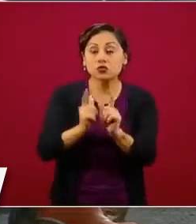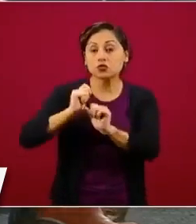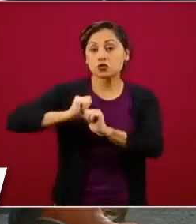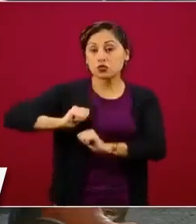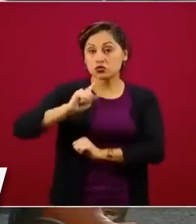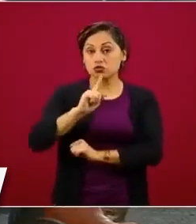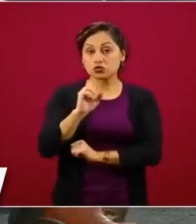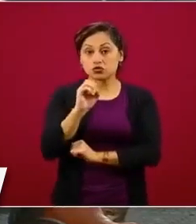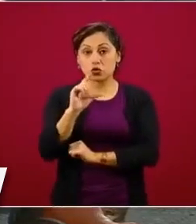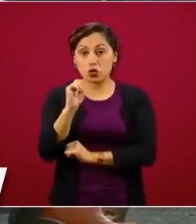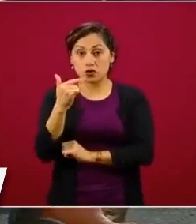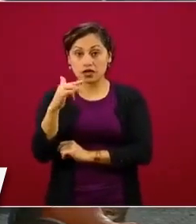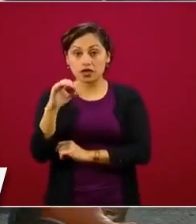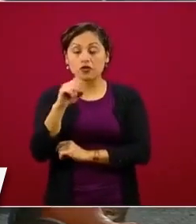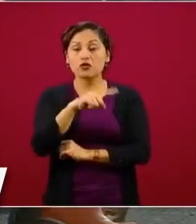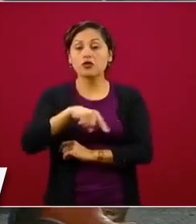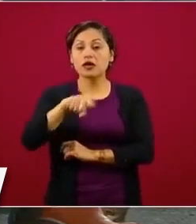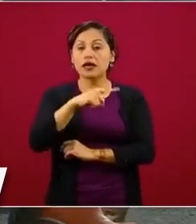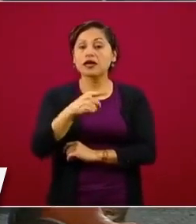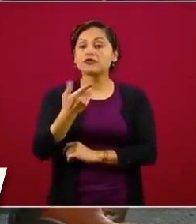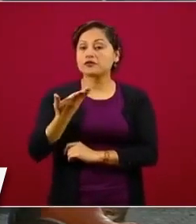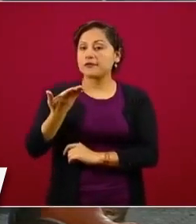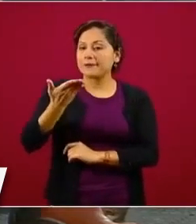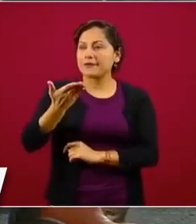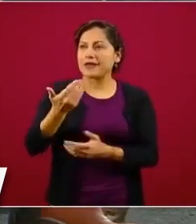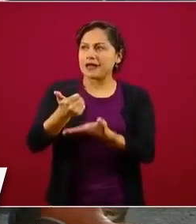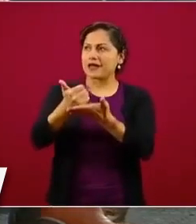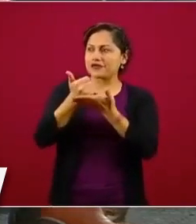dar cuidados a los animales,